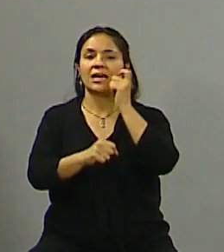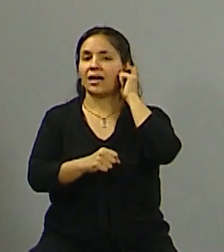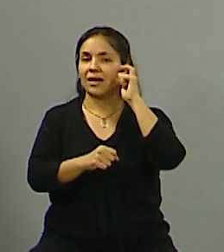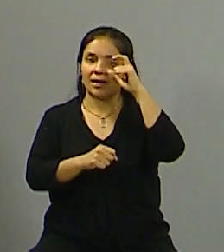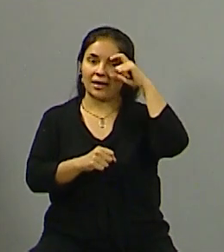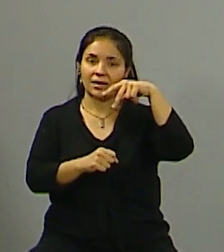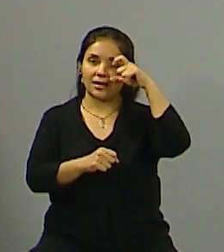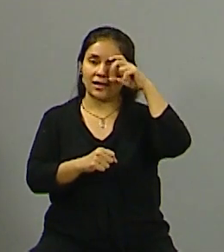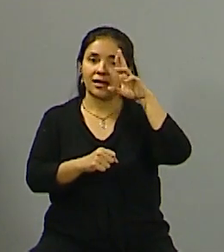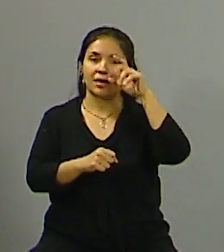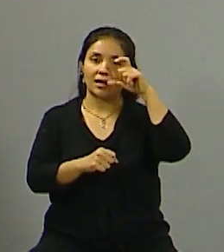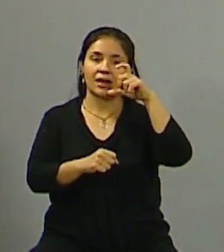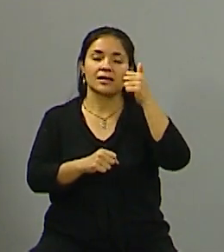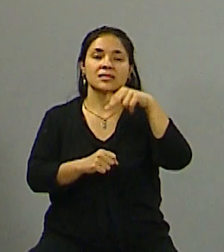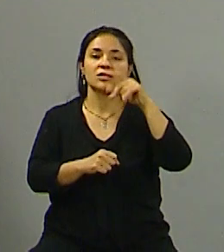cementeras,